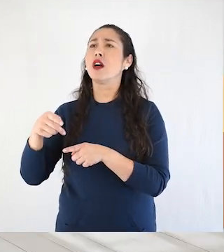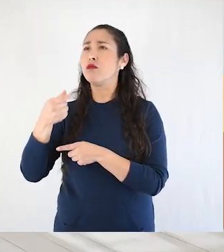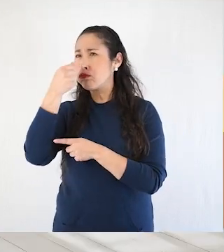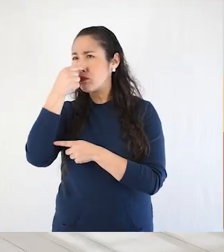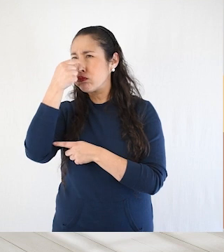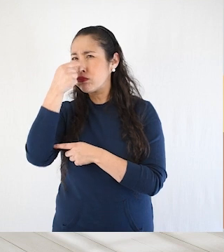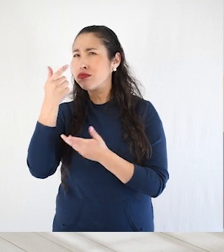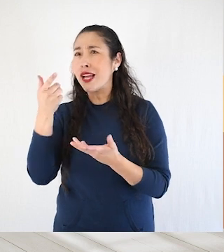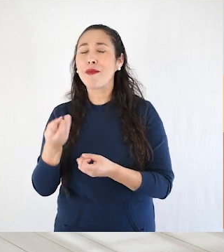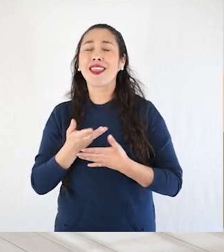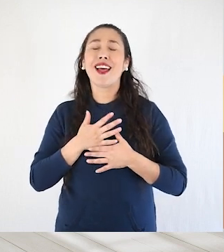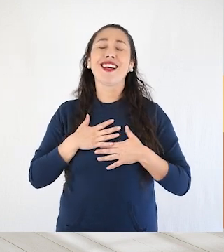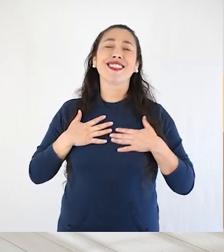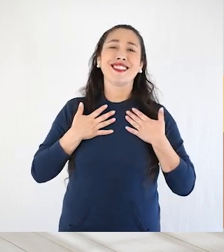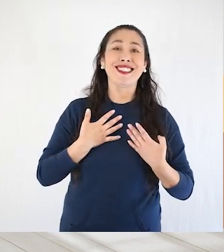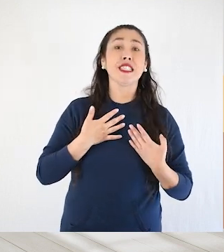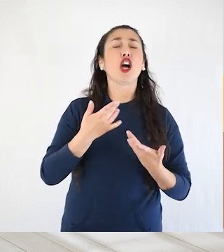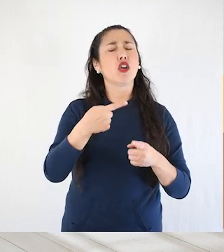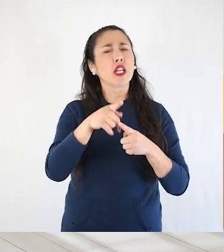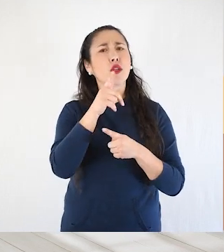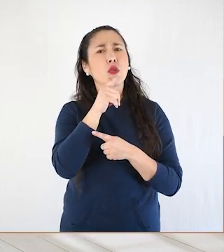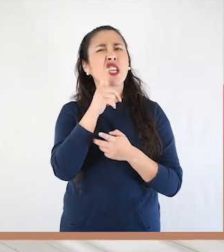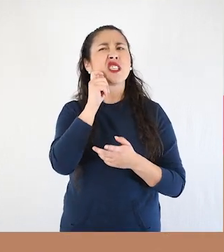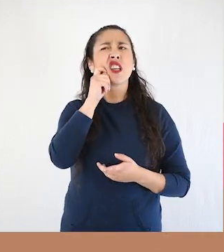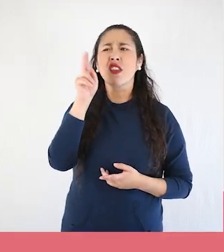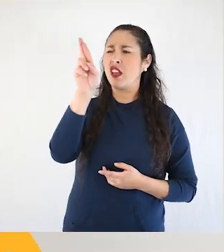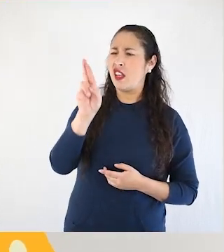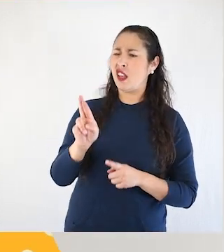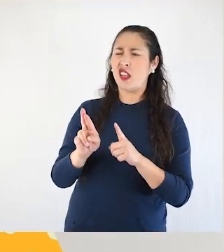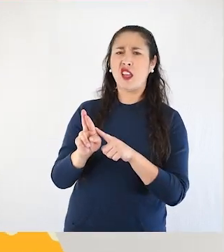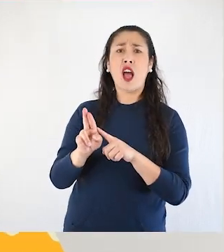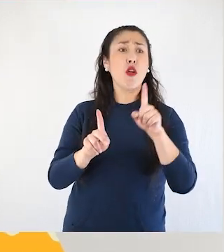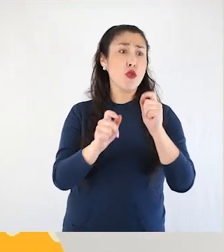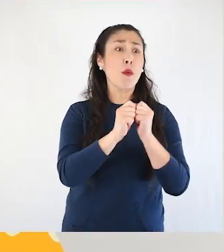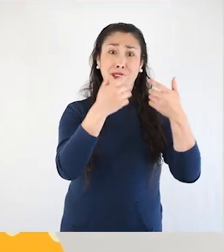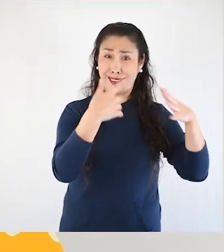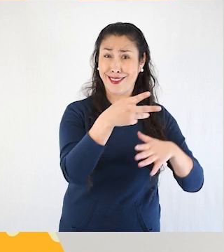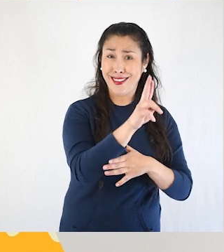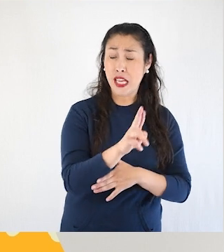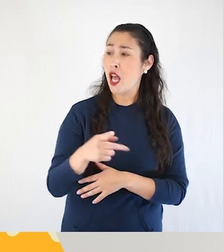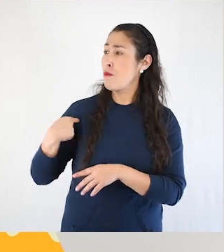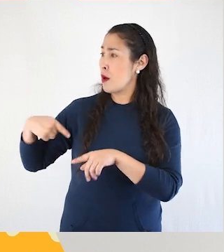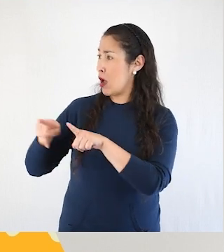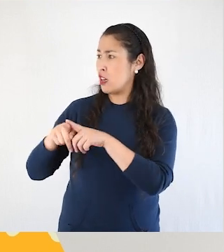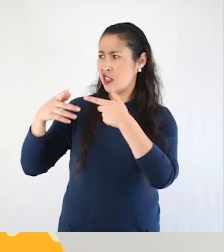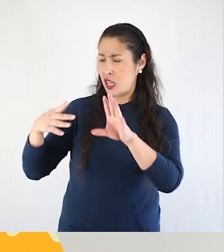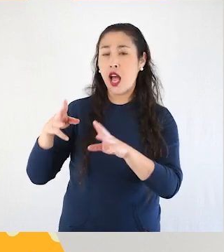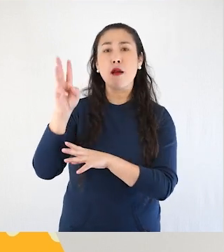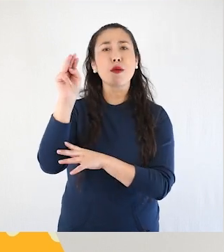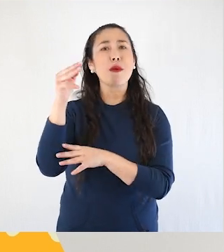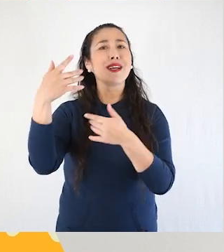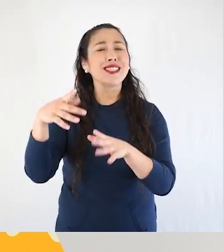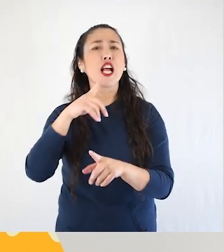Una de las dudas era, ¿qué es la menstruación? Sé que ya hay compañeras que han comenzado ese proceso. Sé que a mi hermana también le llega,